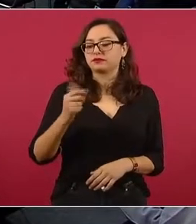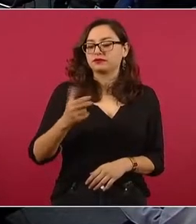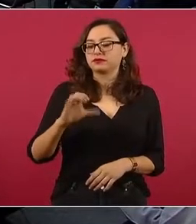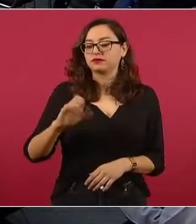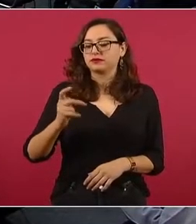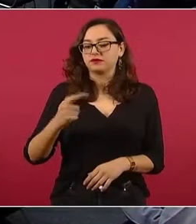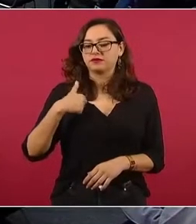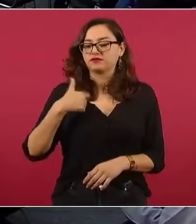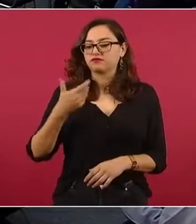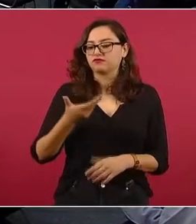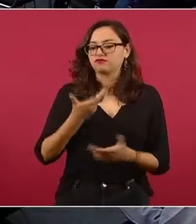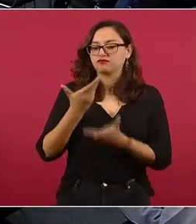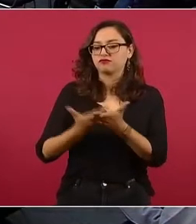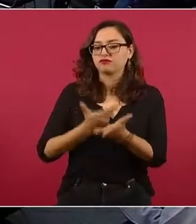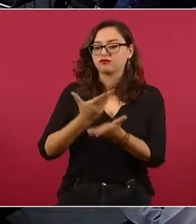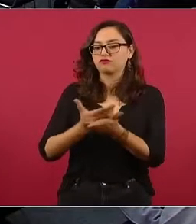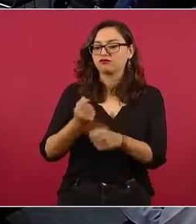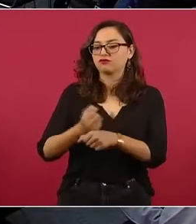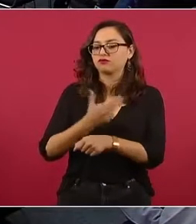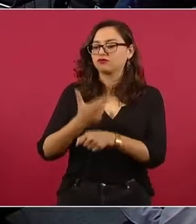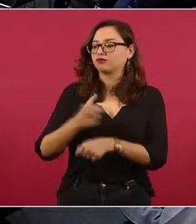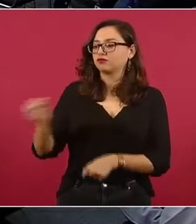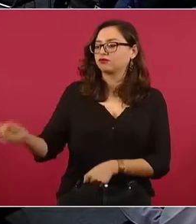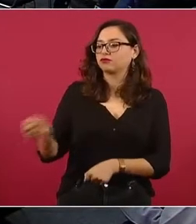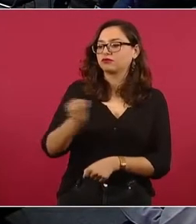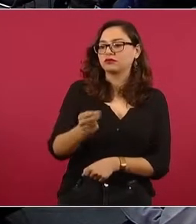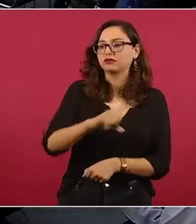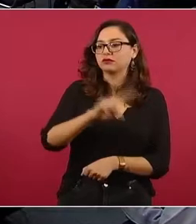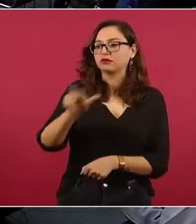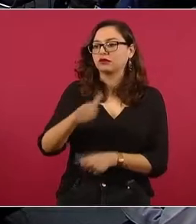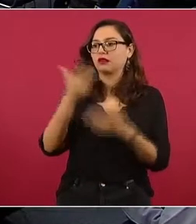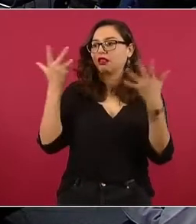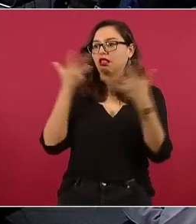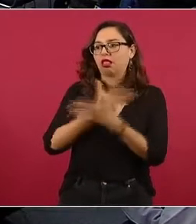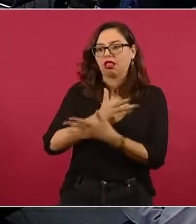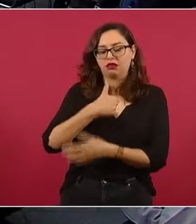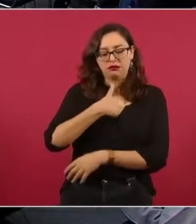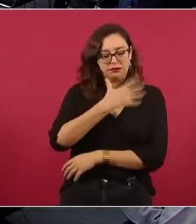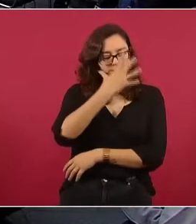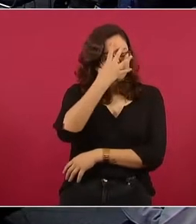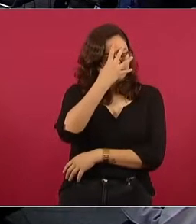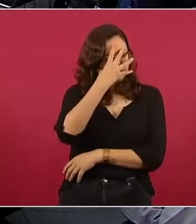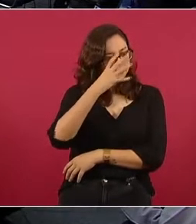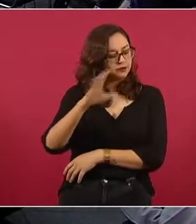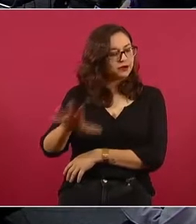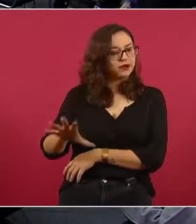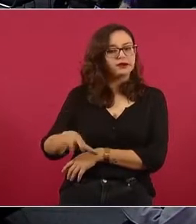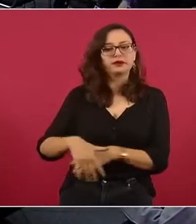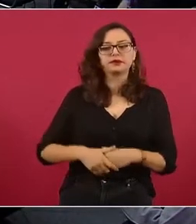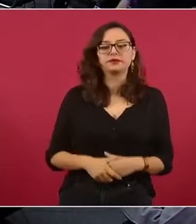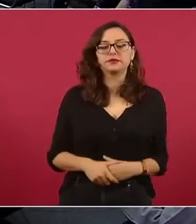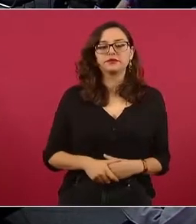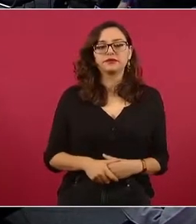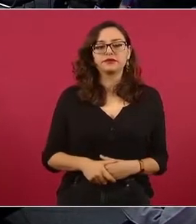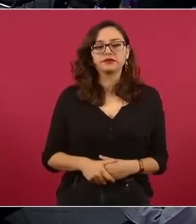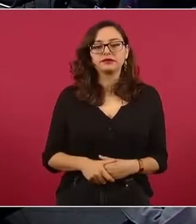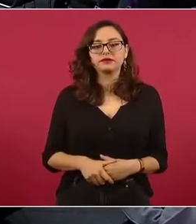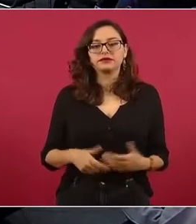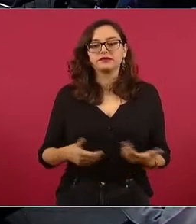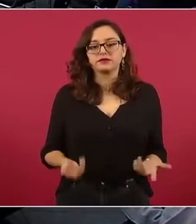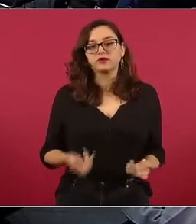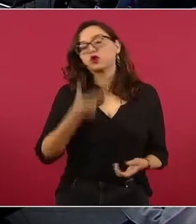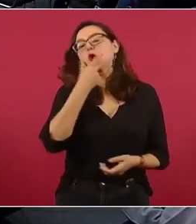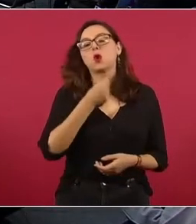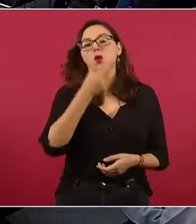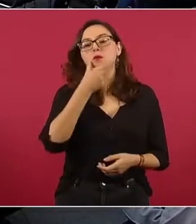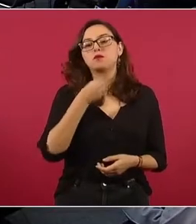se llama Mario